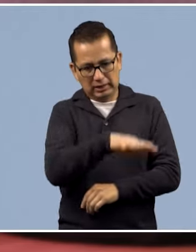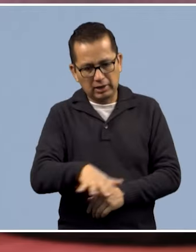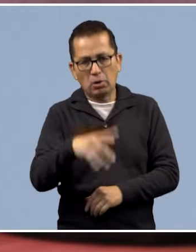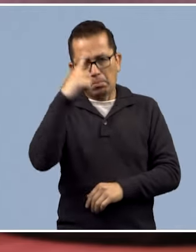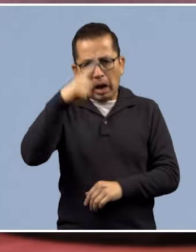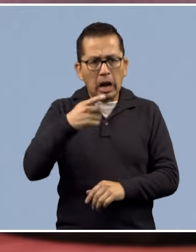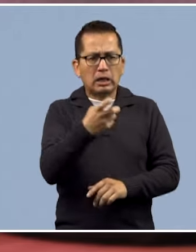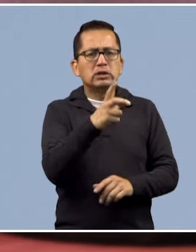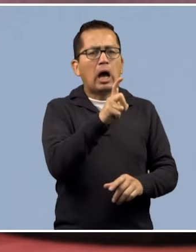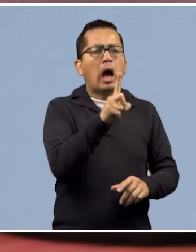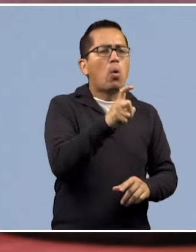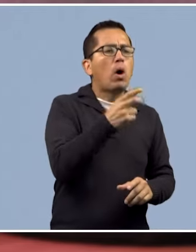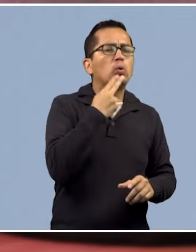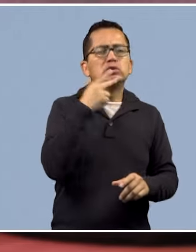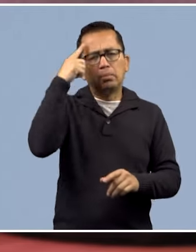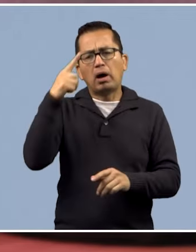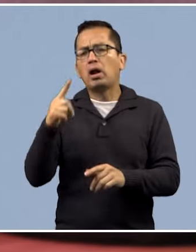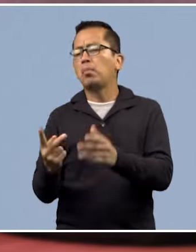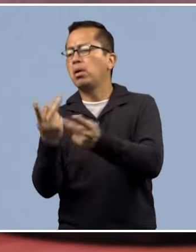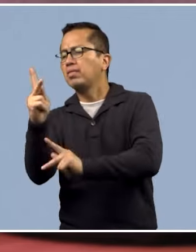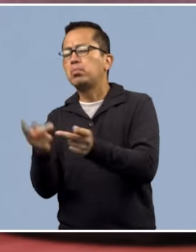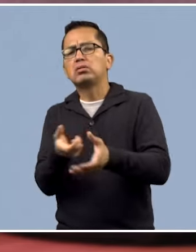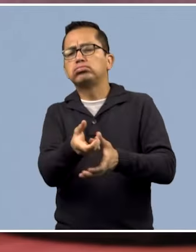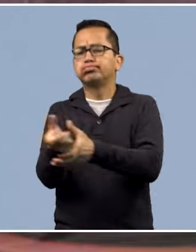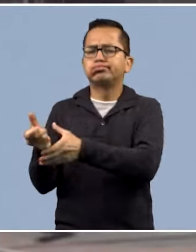presenta Nicole en el proyecto UNAM de esta semana.